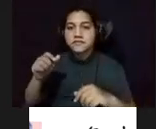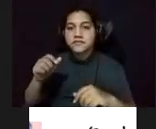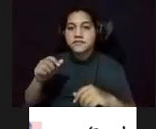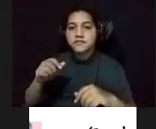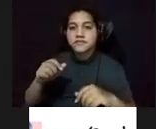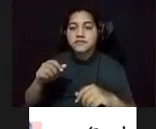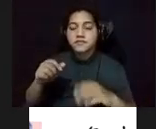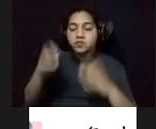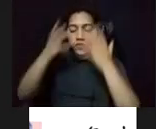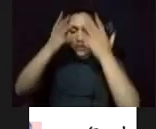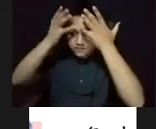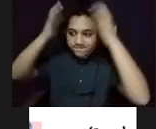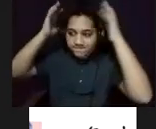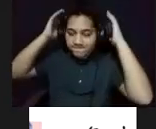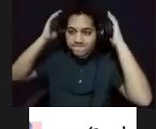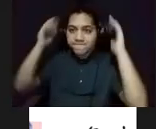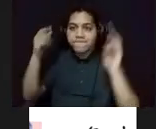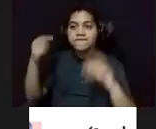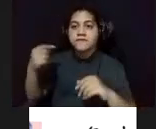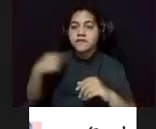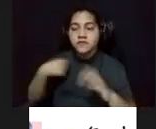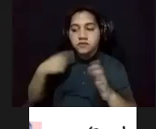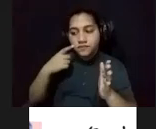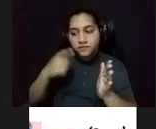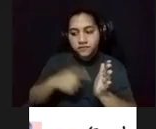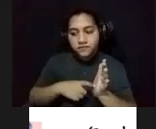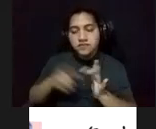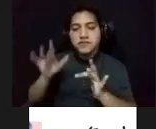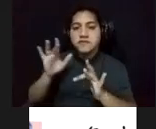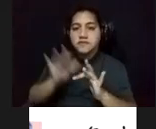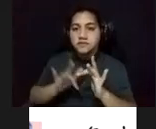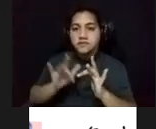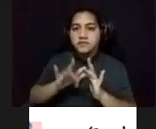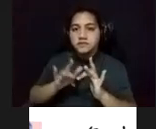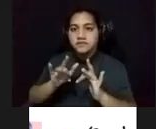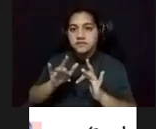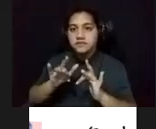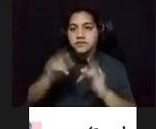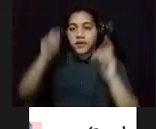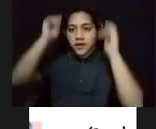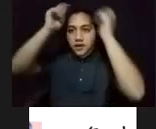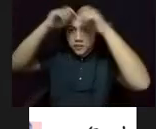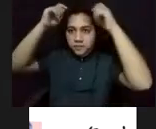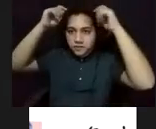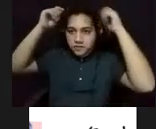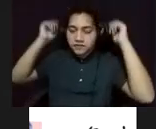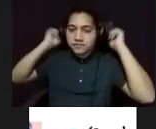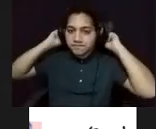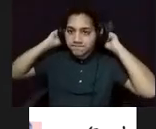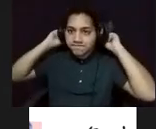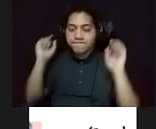la cabeza. Entonces yo me di cuenta de lo que faltaba, el pañuelo. Cierro la cita.